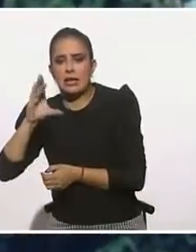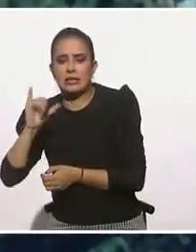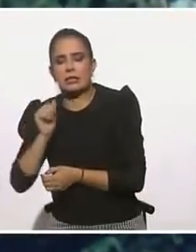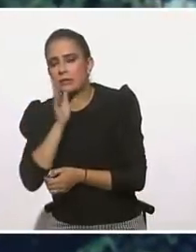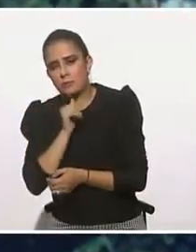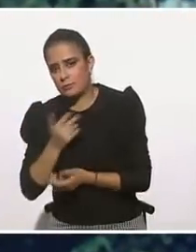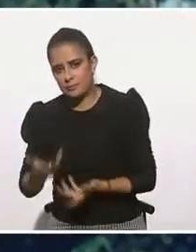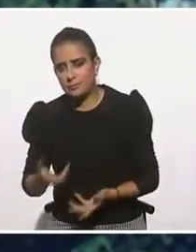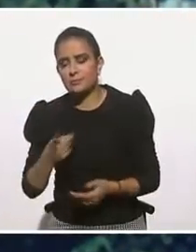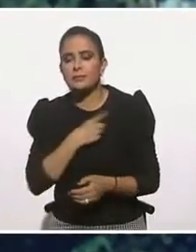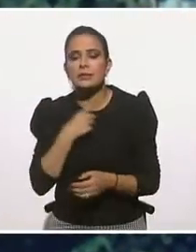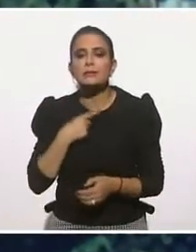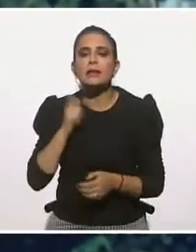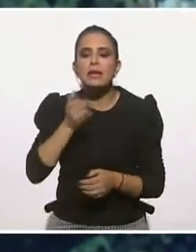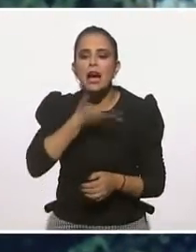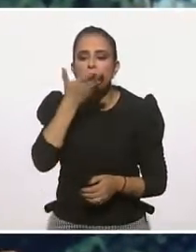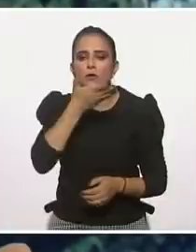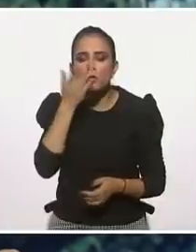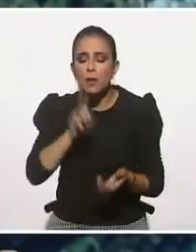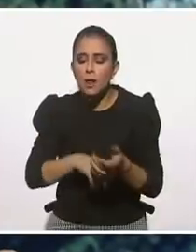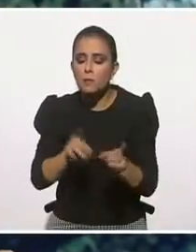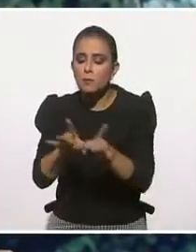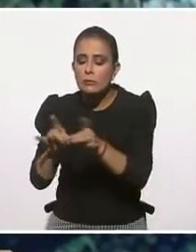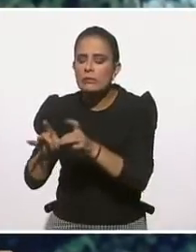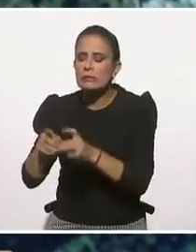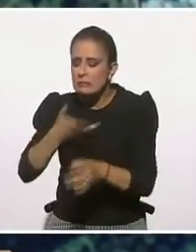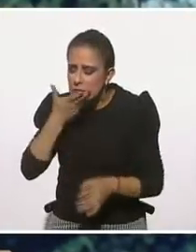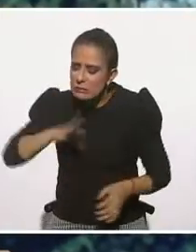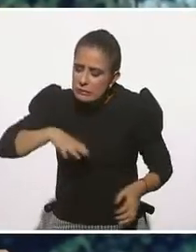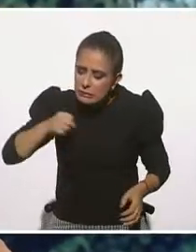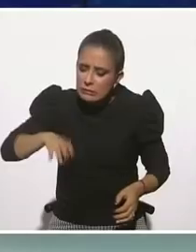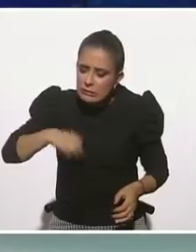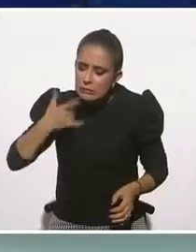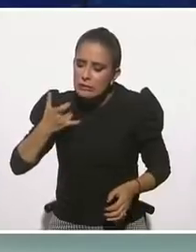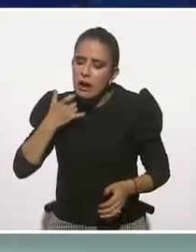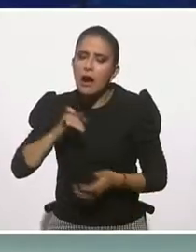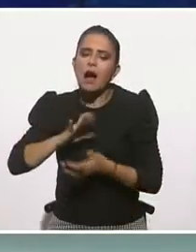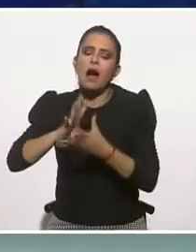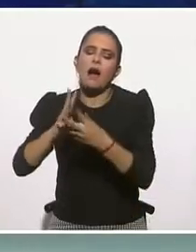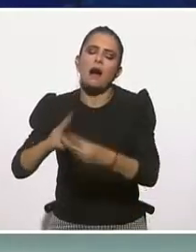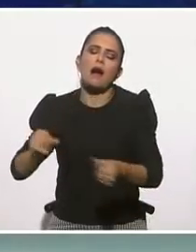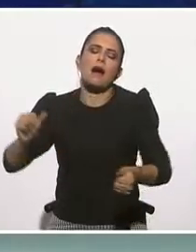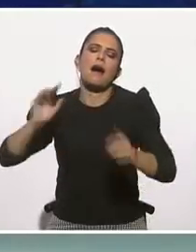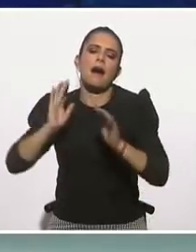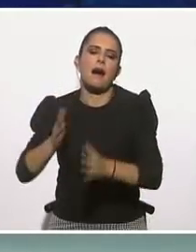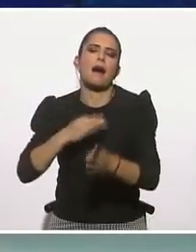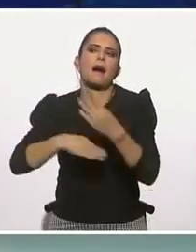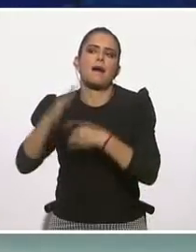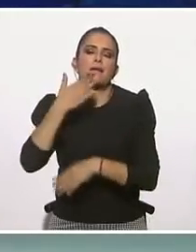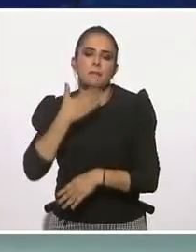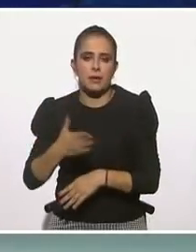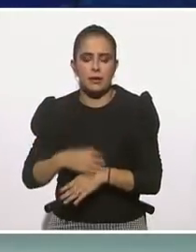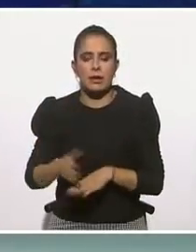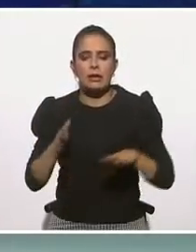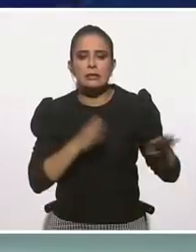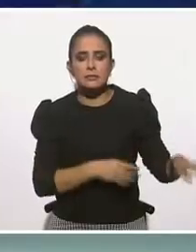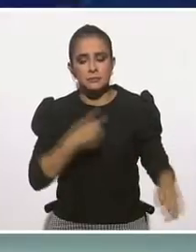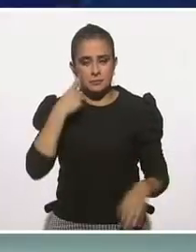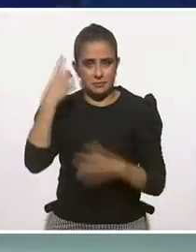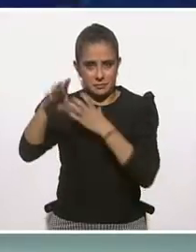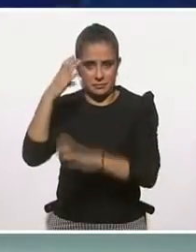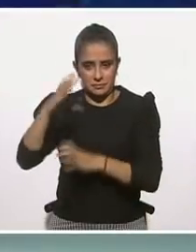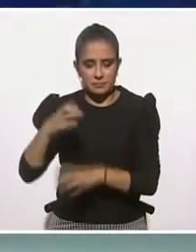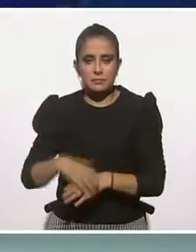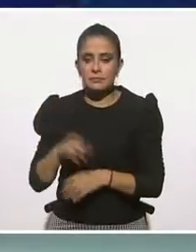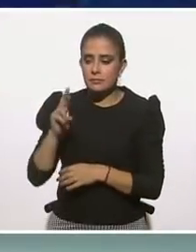Y es muy curioso porque en la cápsula veíamos esta palabra de transformación y justo doctor lo acaba de mencionar. Gaby Pede nos pone, la